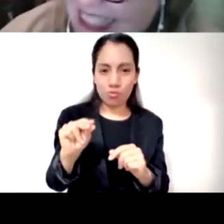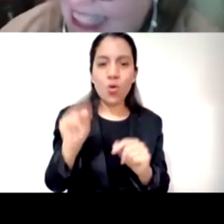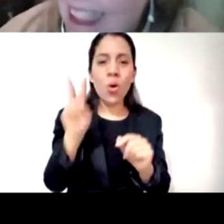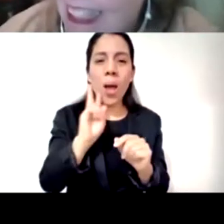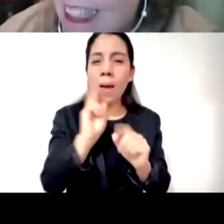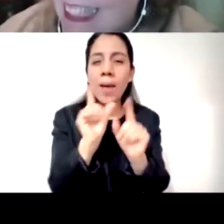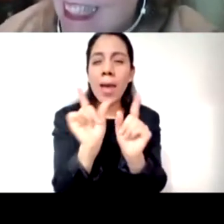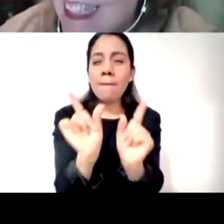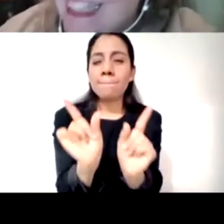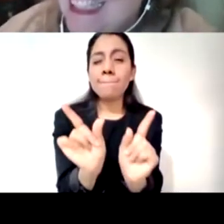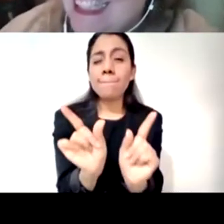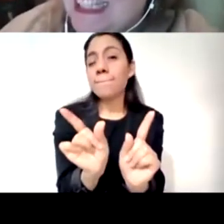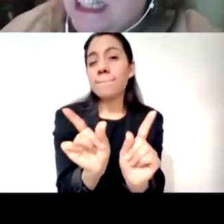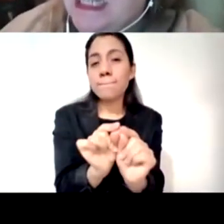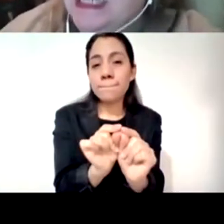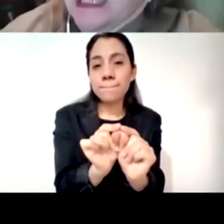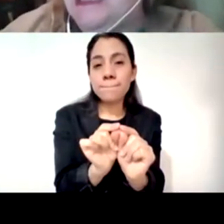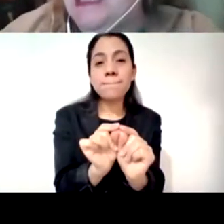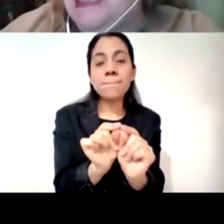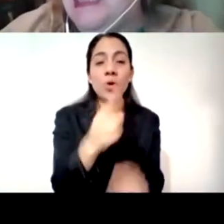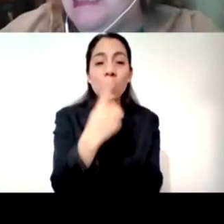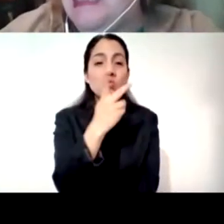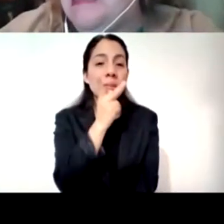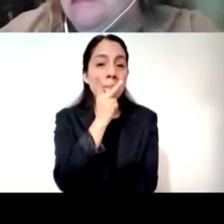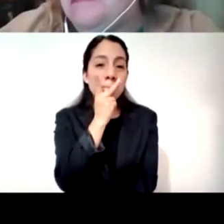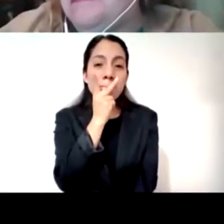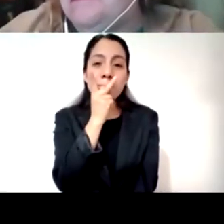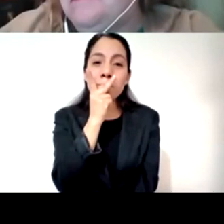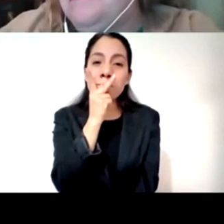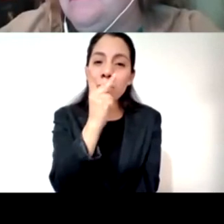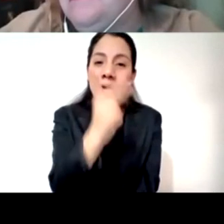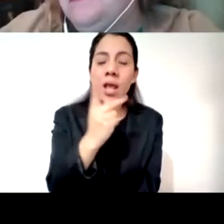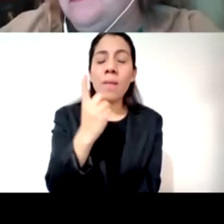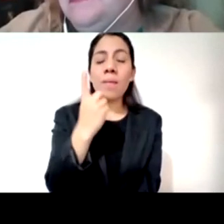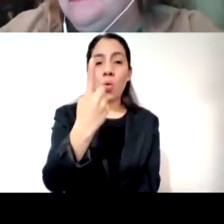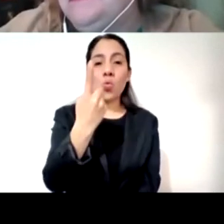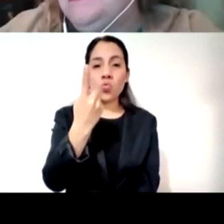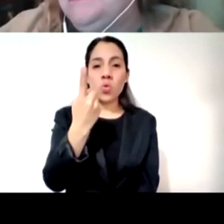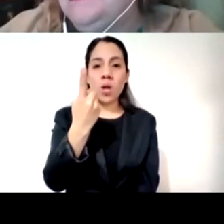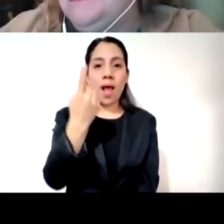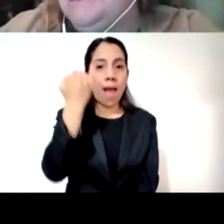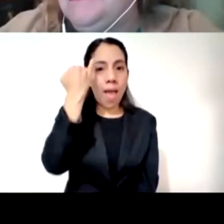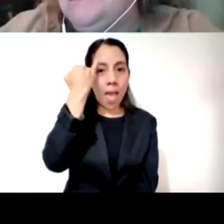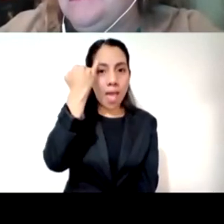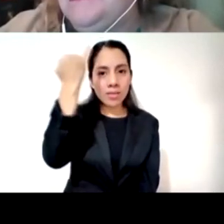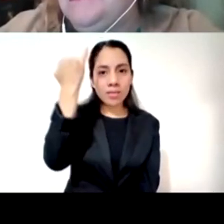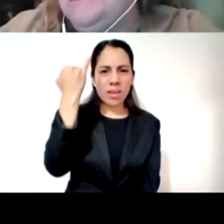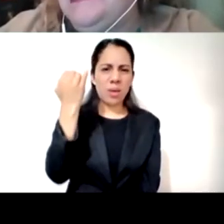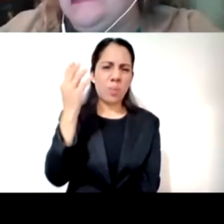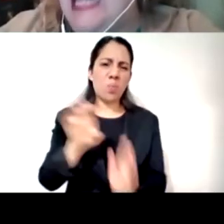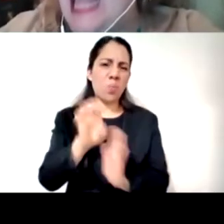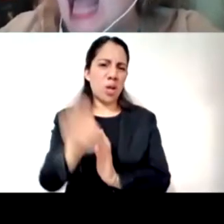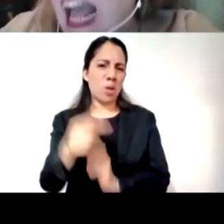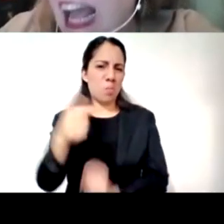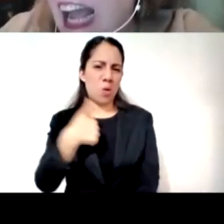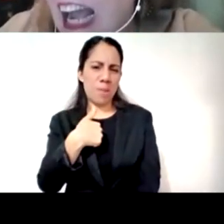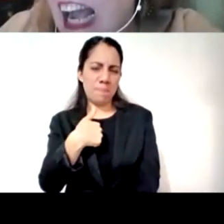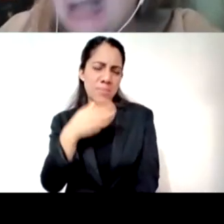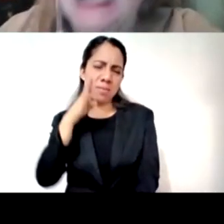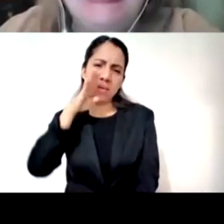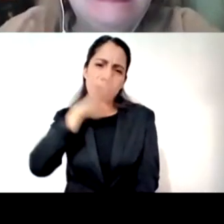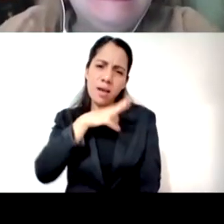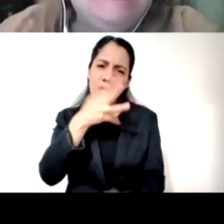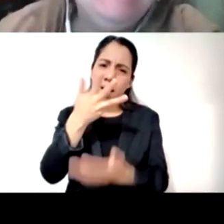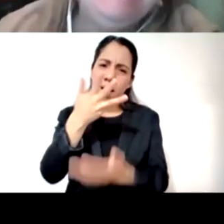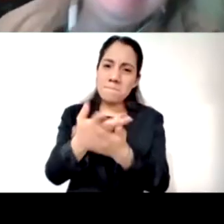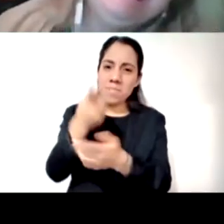sino le vas a decir una palabra una expresión así de me cayó mal el facilitador o me